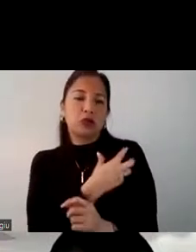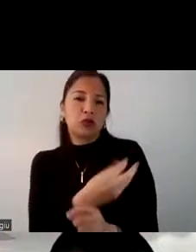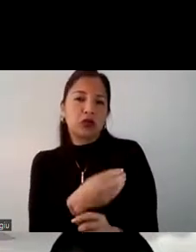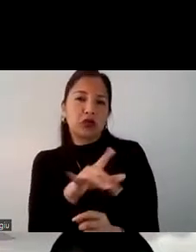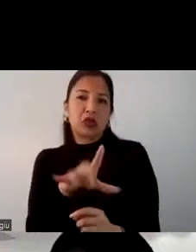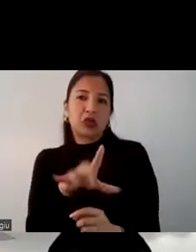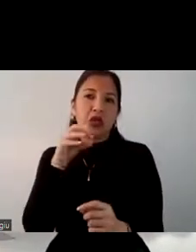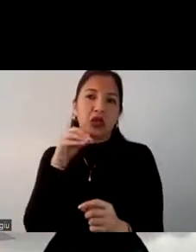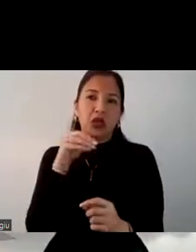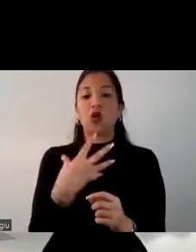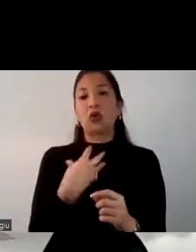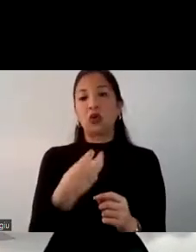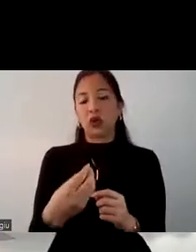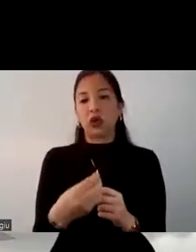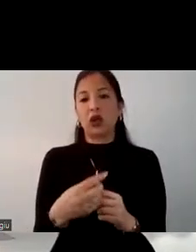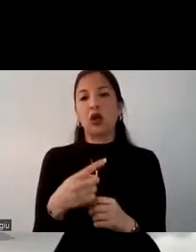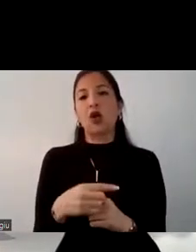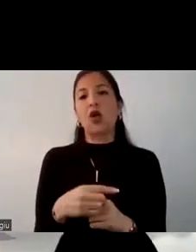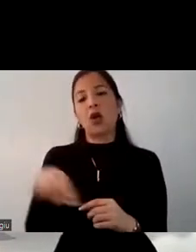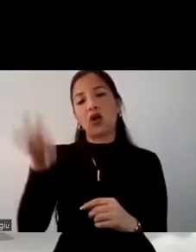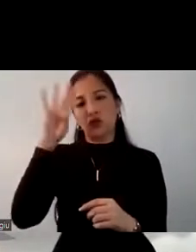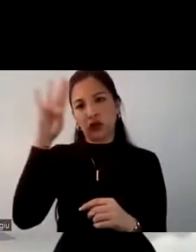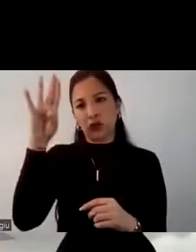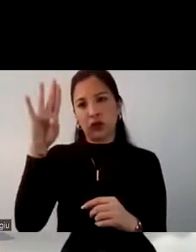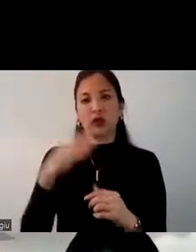posibles problemas que pueda traer la enfermedad.